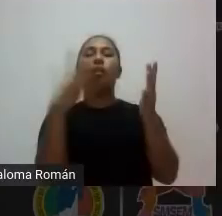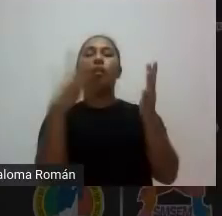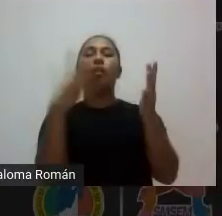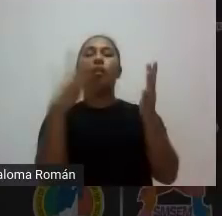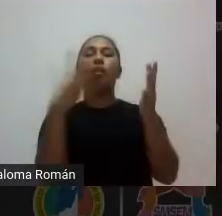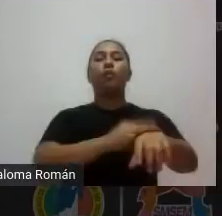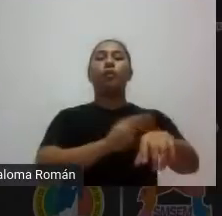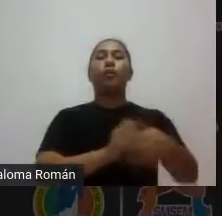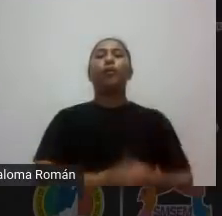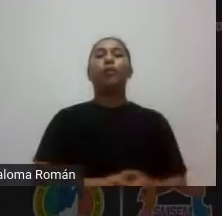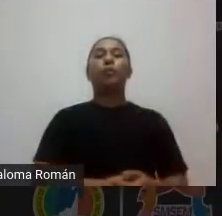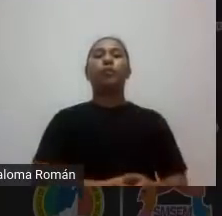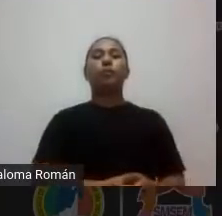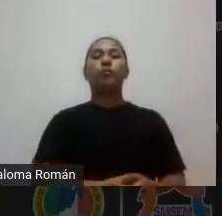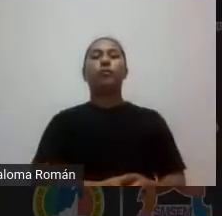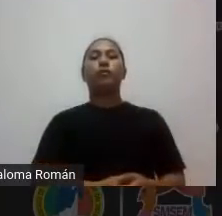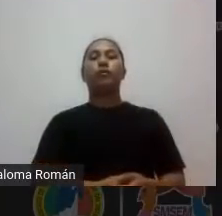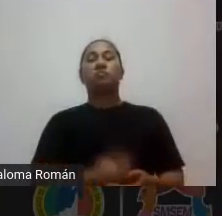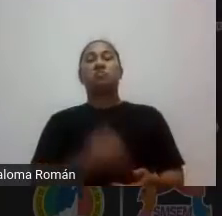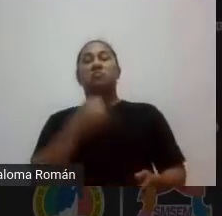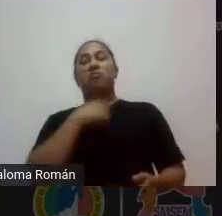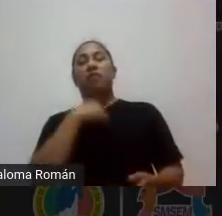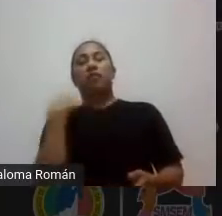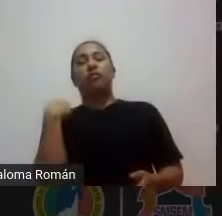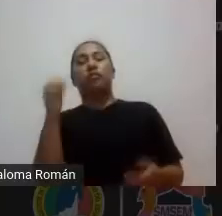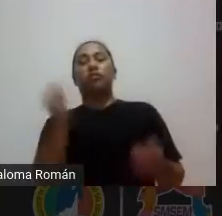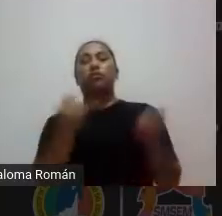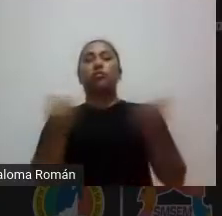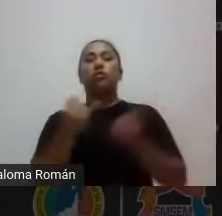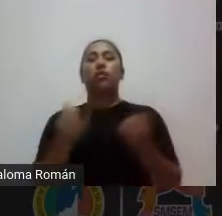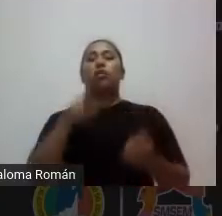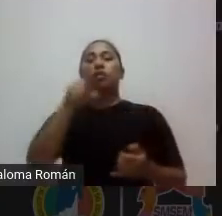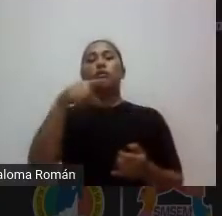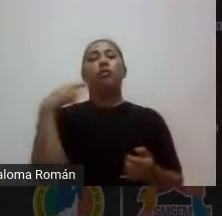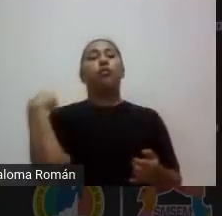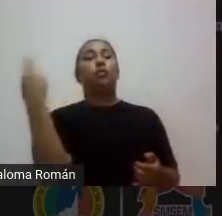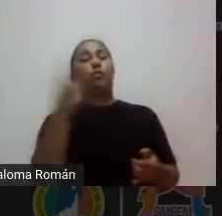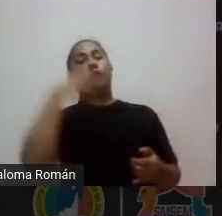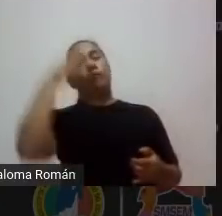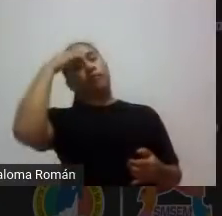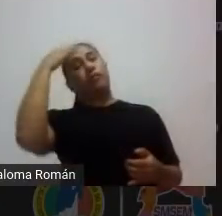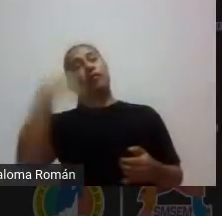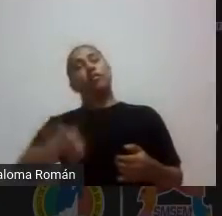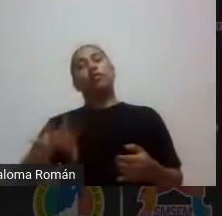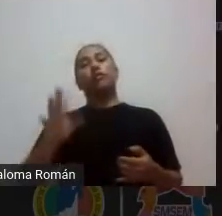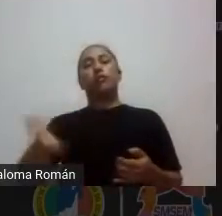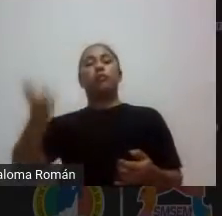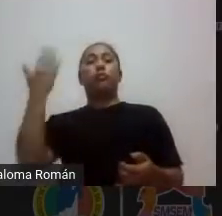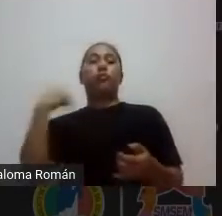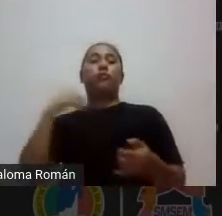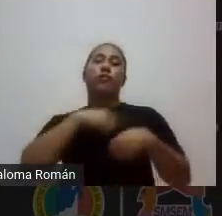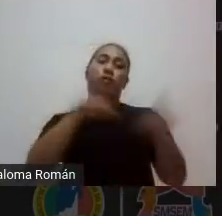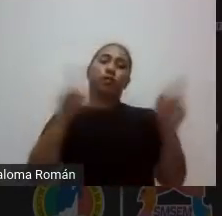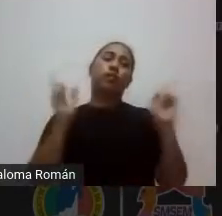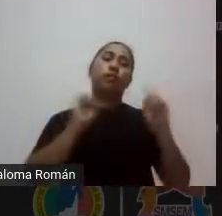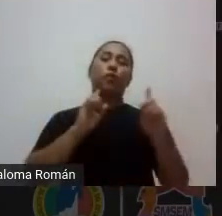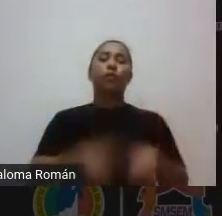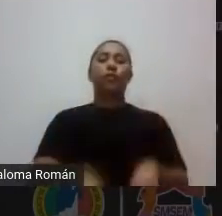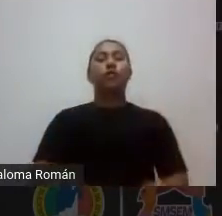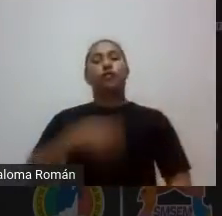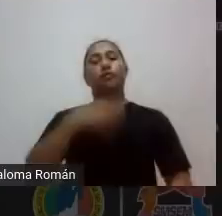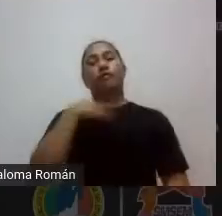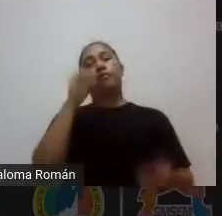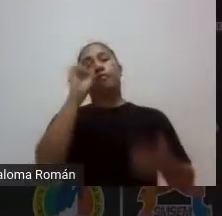rebasar los 10 minutos así como yo no ustedes están para saberlo pero antes de salir a la escena en estos en estos programas de esta semana